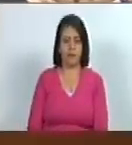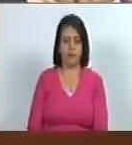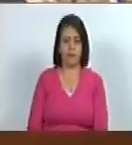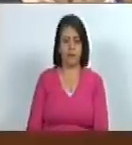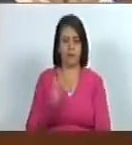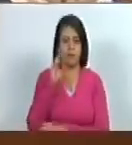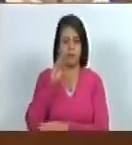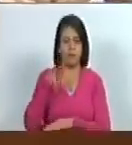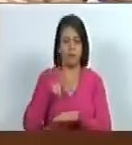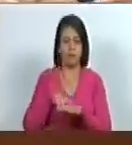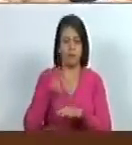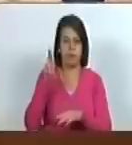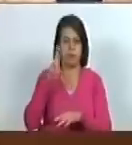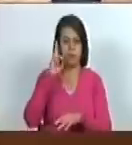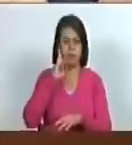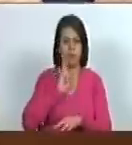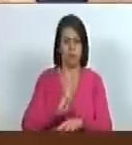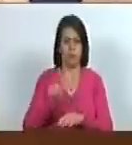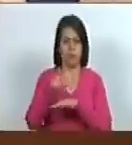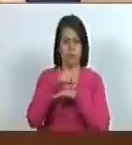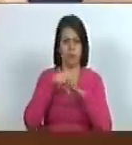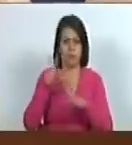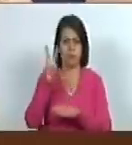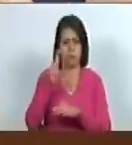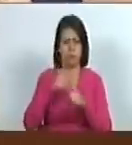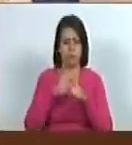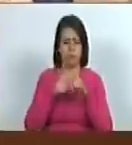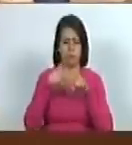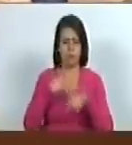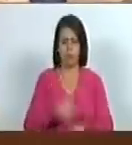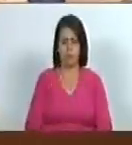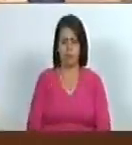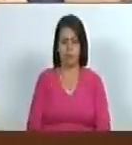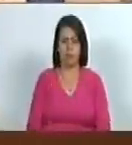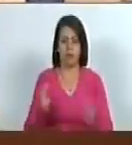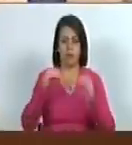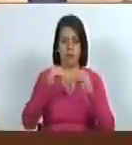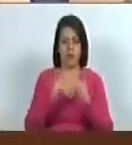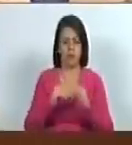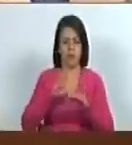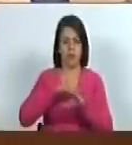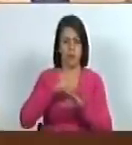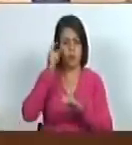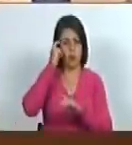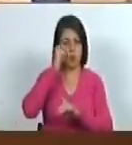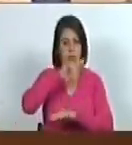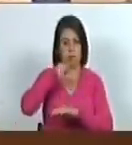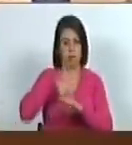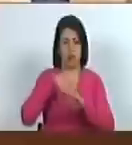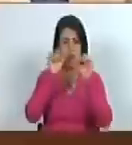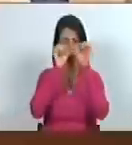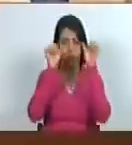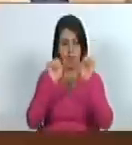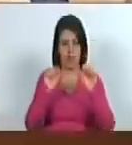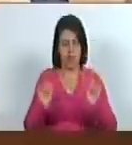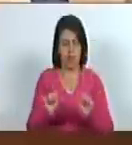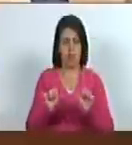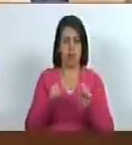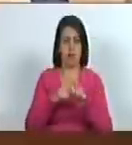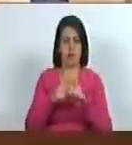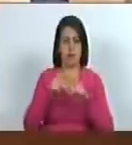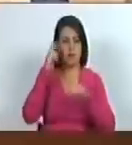asamblea nacional de la república bolivariana de Venezuela acuerdo con motivo del día nacional del artista plástico